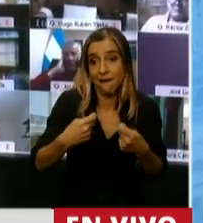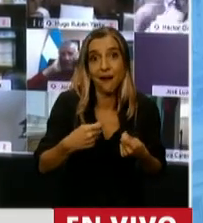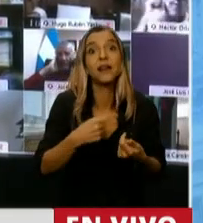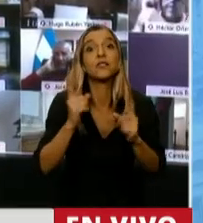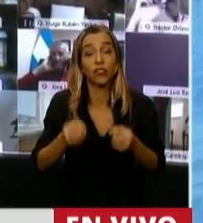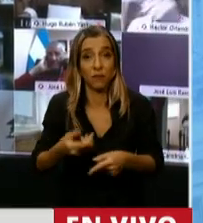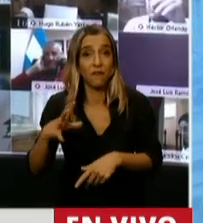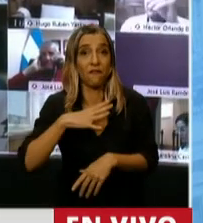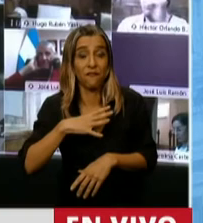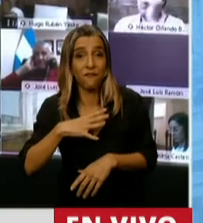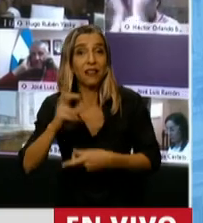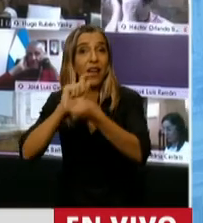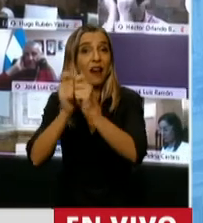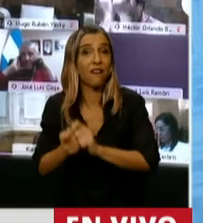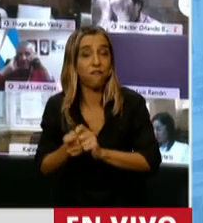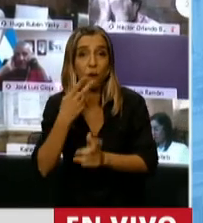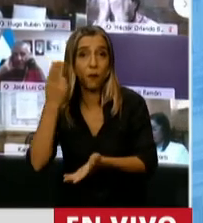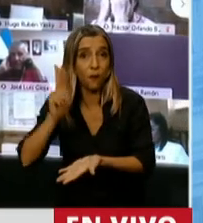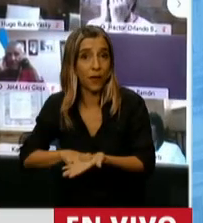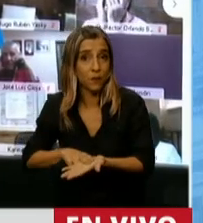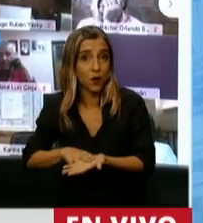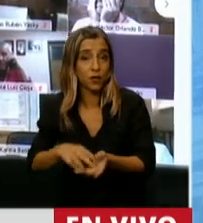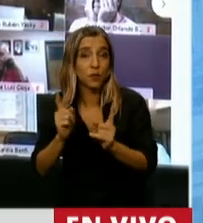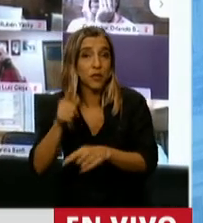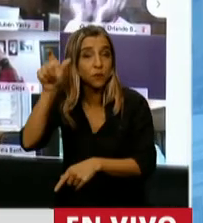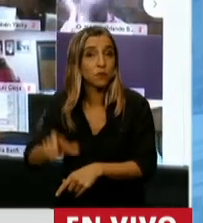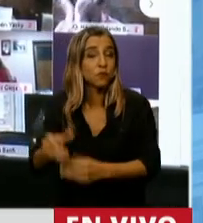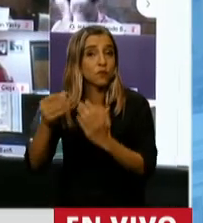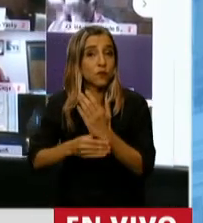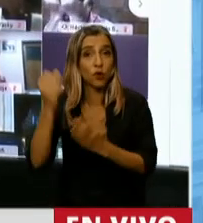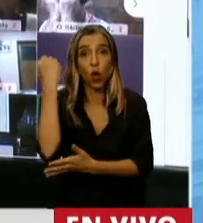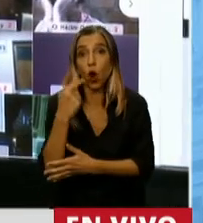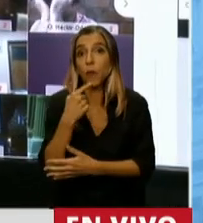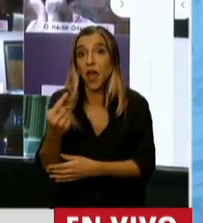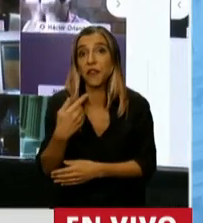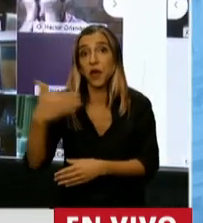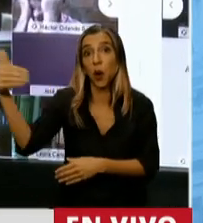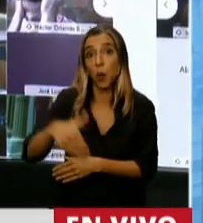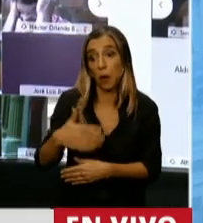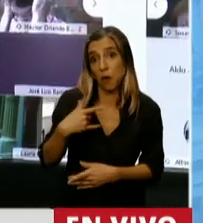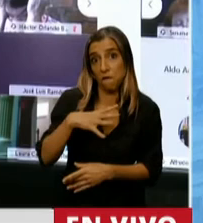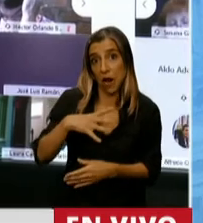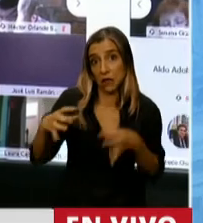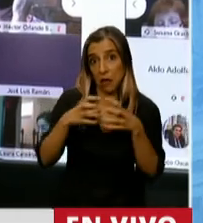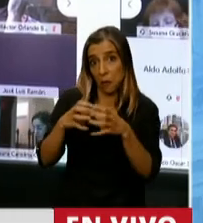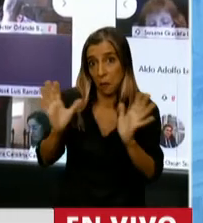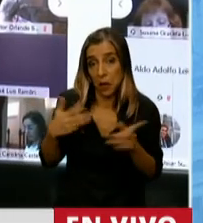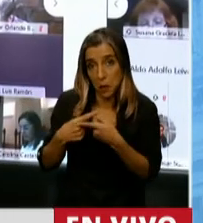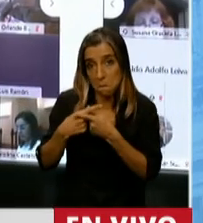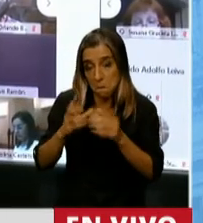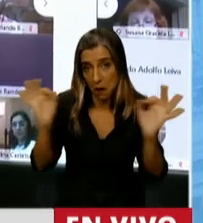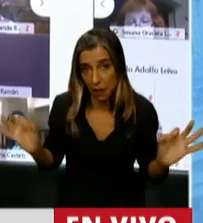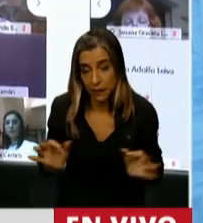la reforma tributaria que el Ministro de Economía dijo que vendría y tampoco hemos aún tratado. En resumen, sin